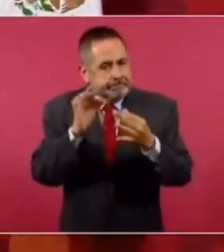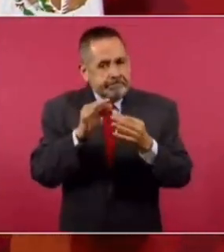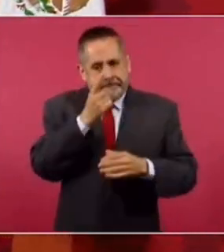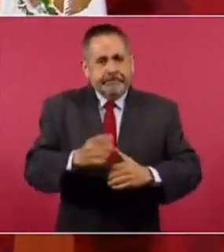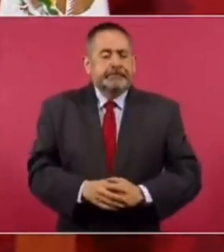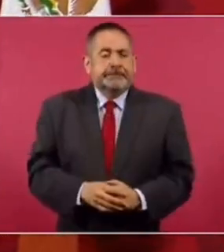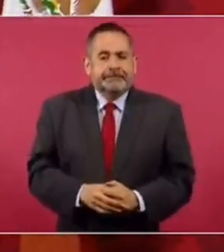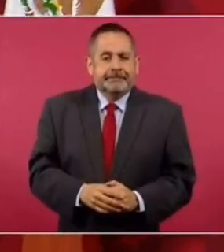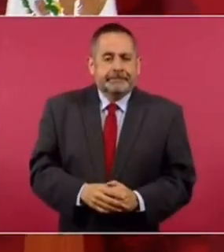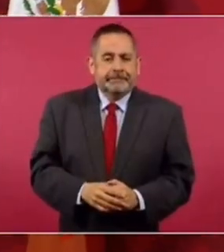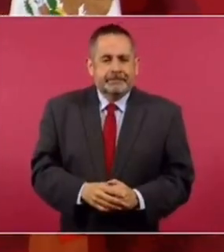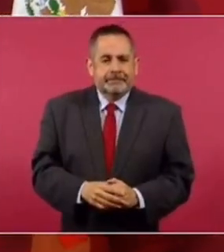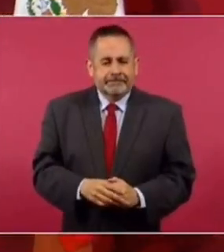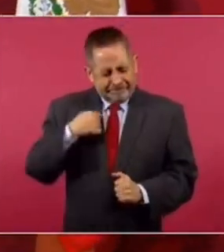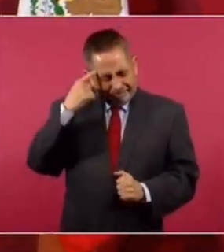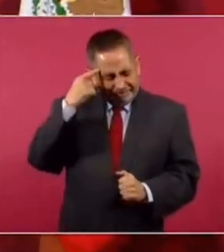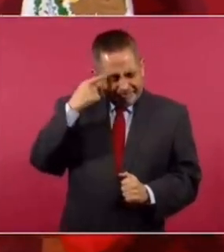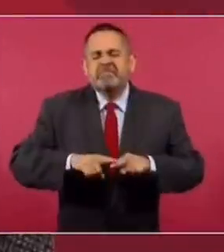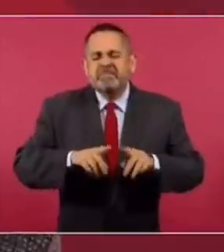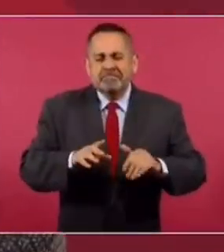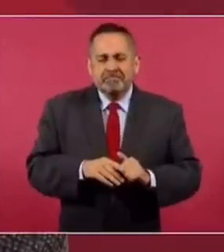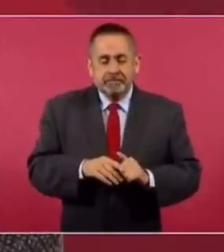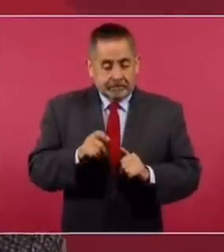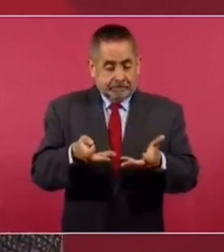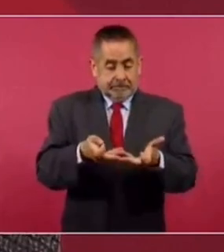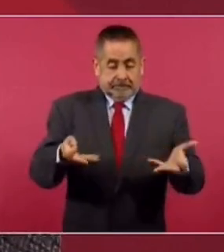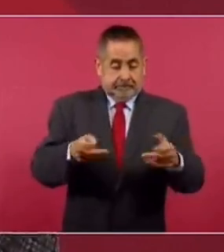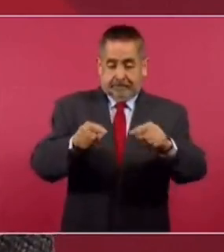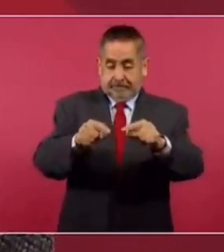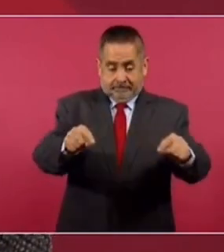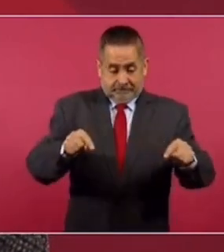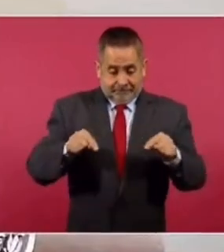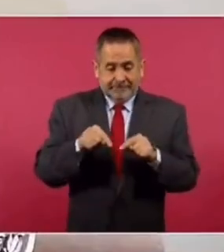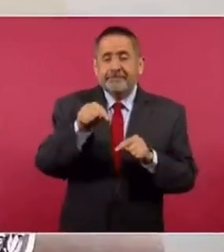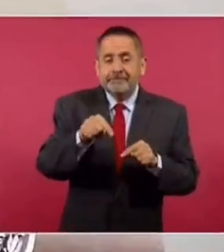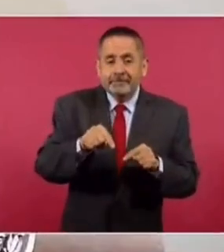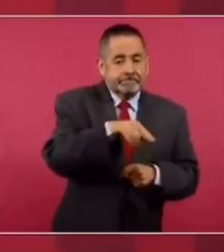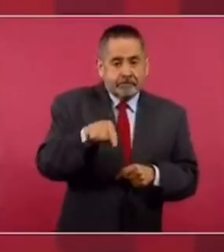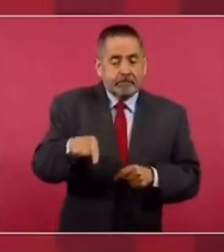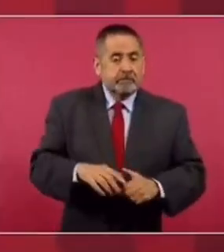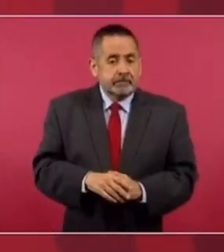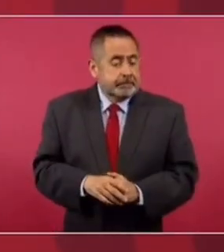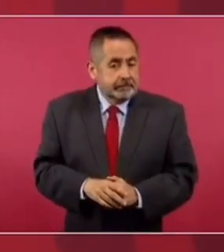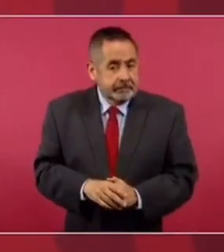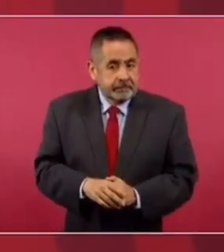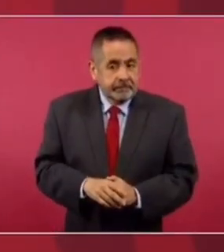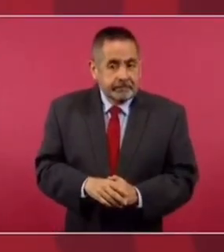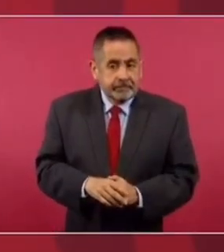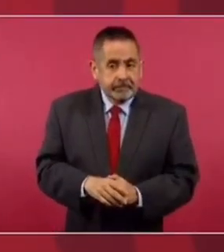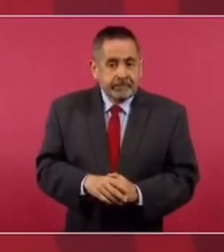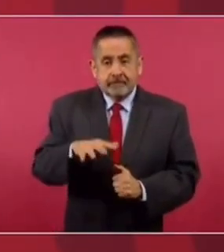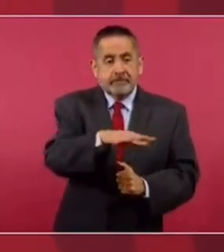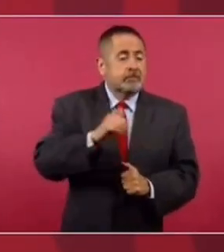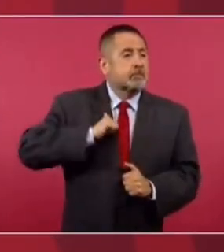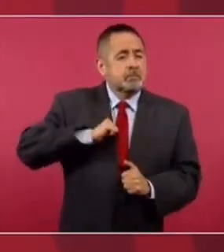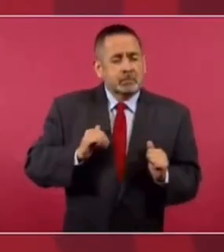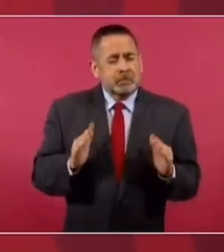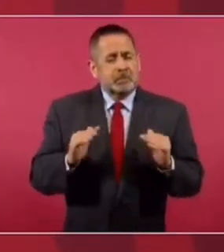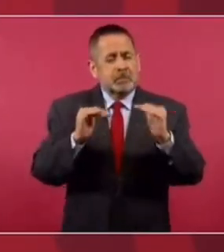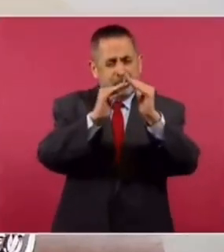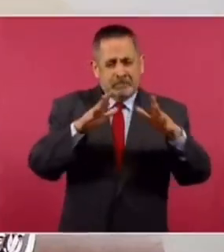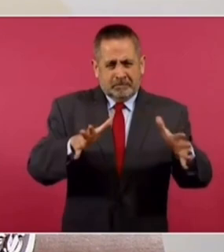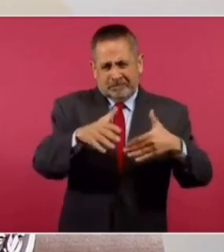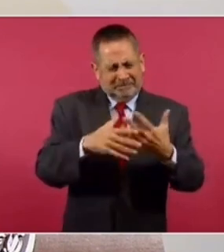que estamos a punto de comprar los terrenos de Uxmal, porque es una zona arqueológica